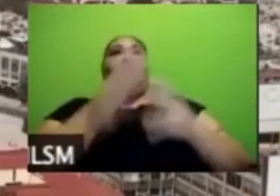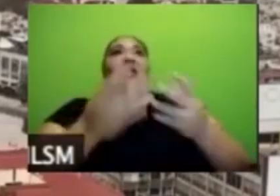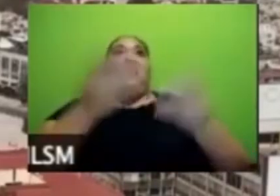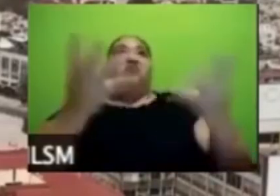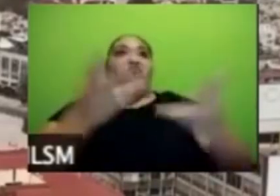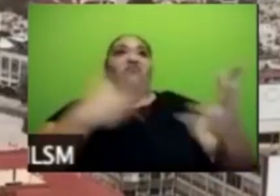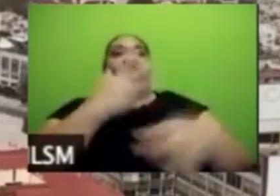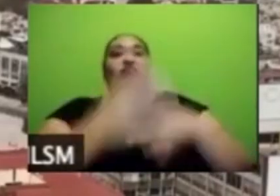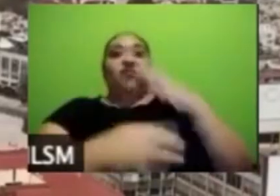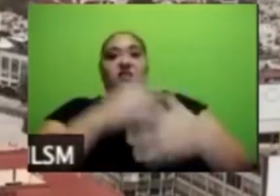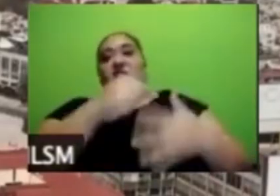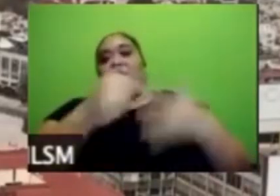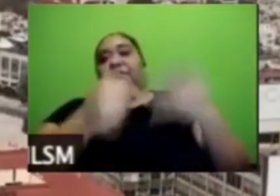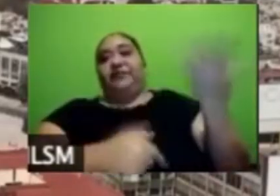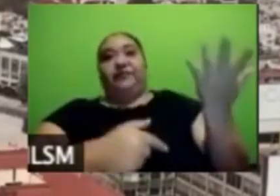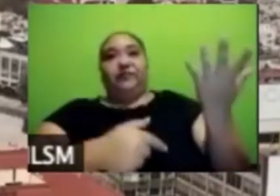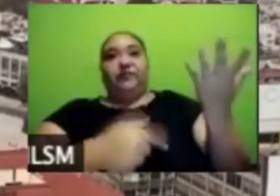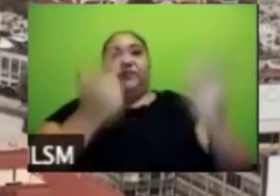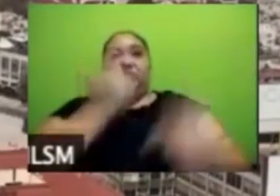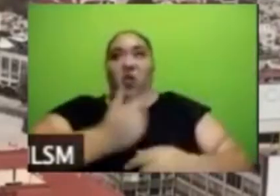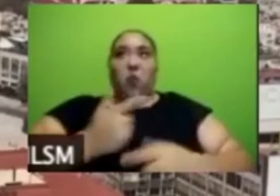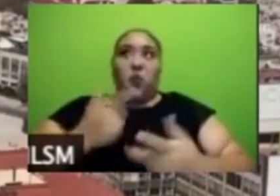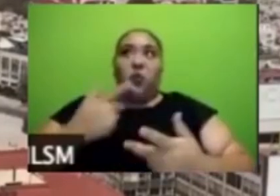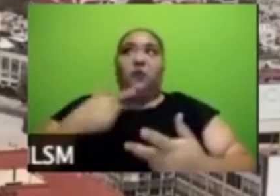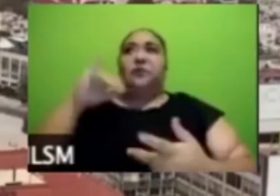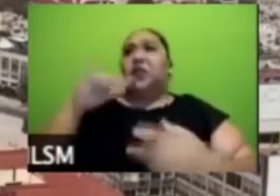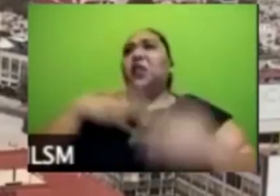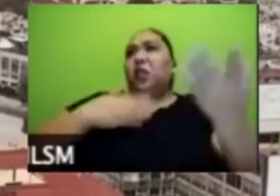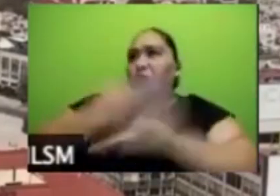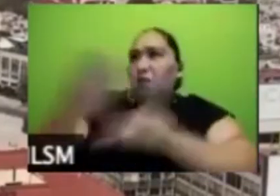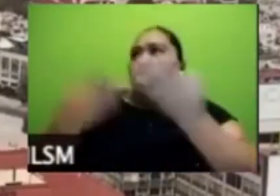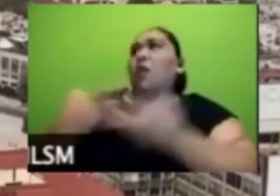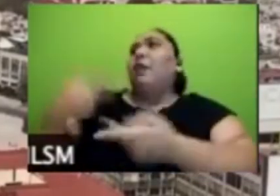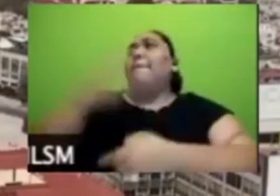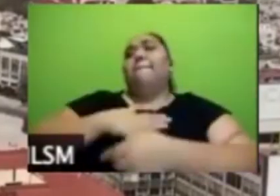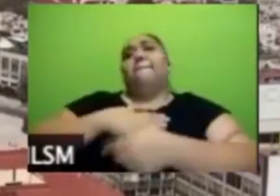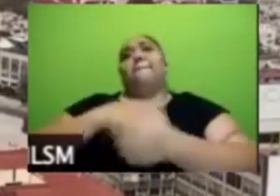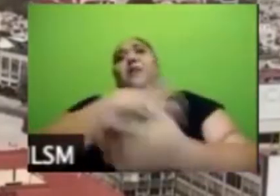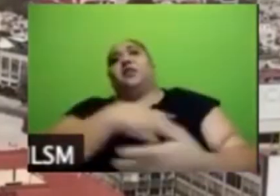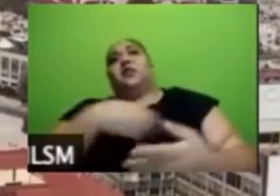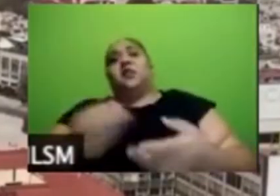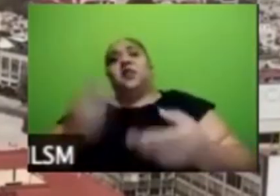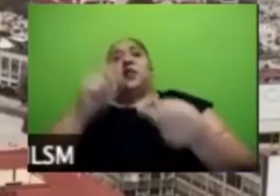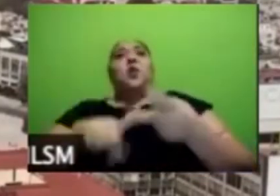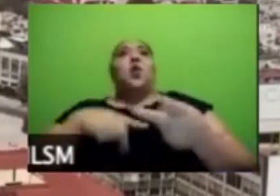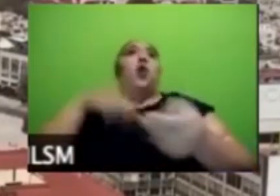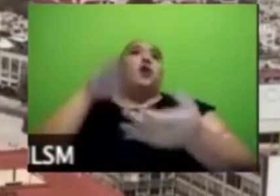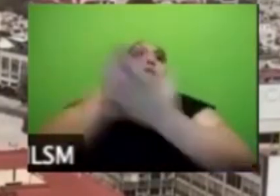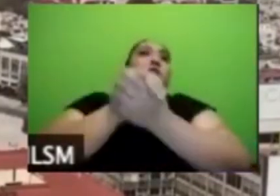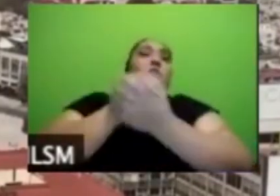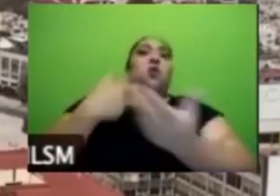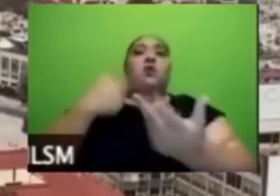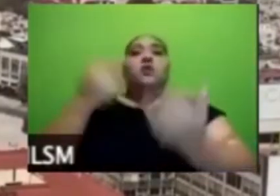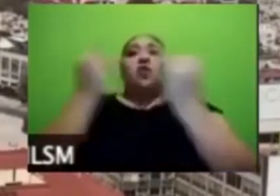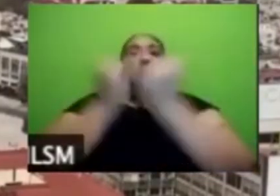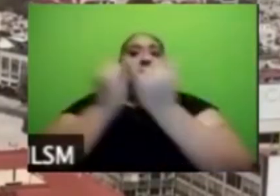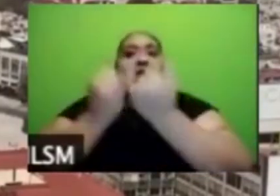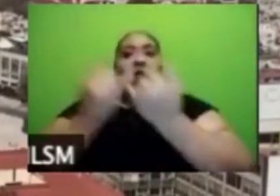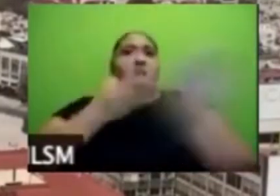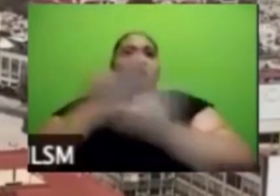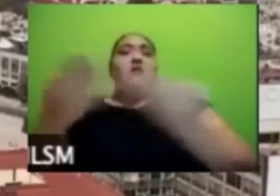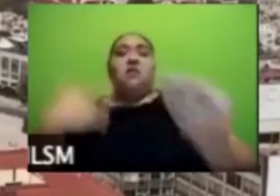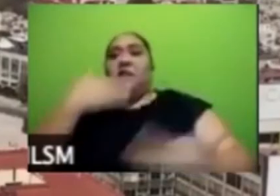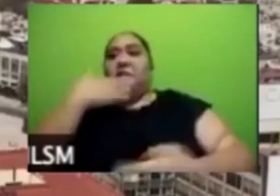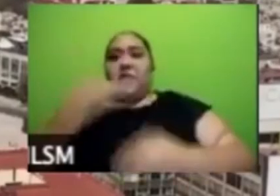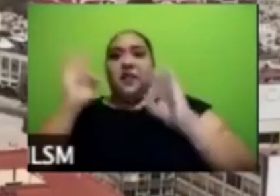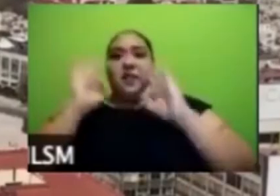convivencia familiar tuve más a mis hijos tuve más a mi marido hubo más convivencia e incluso reportan que también tuvieron más ayuda